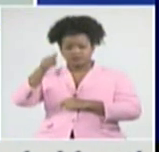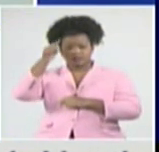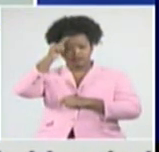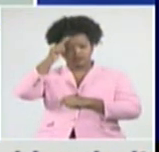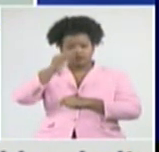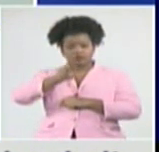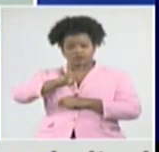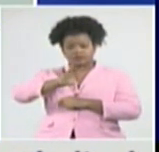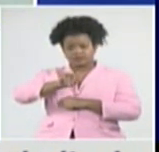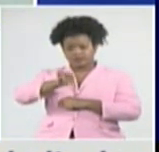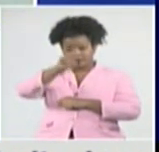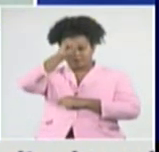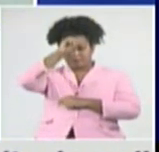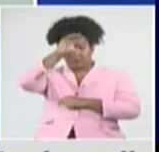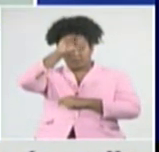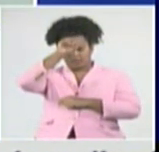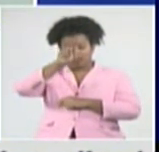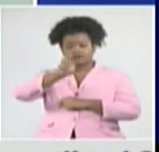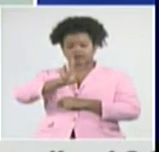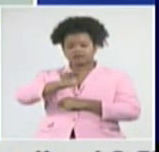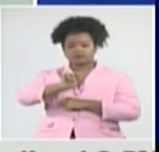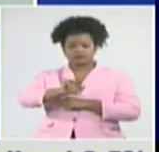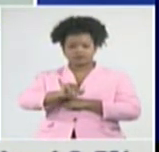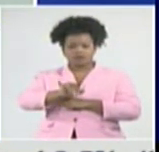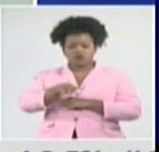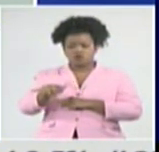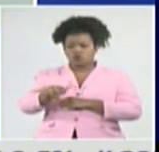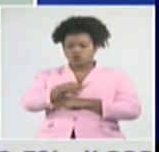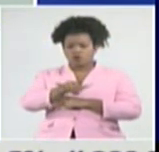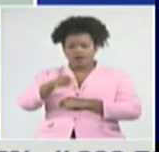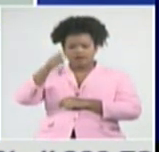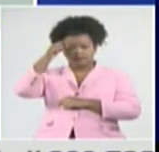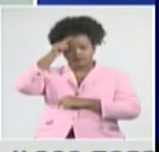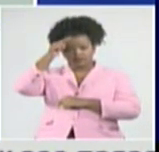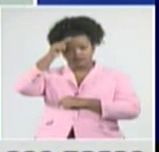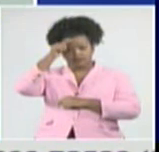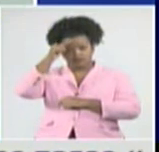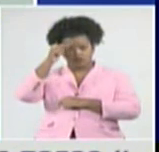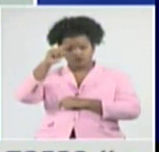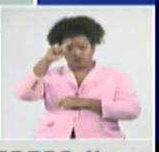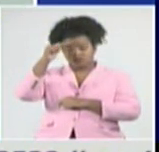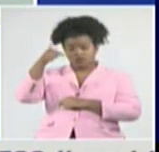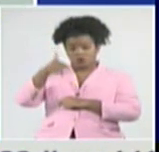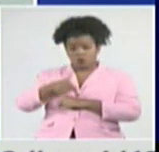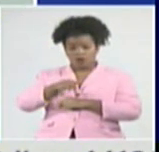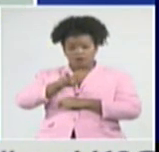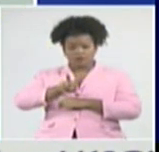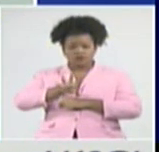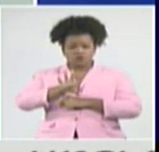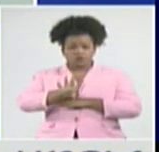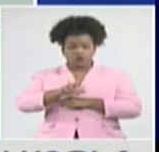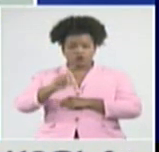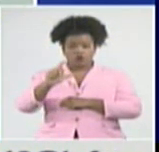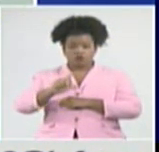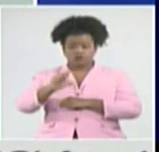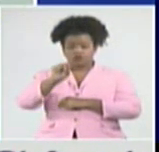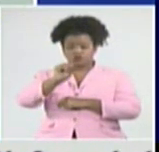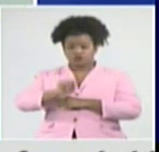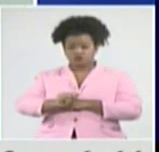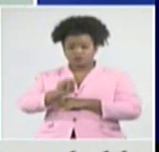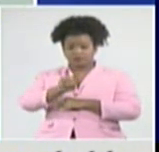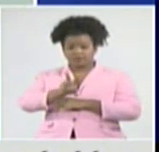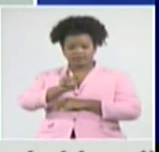Minas de Mataambre, 36, al igual que Sandino, San Juan y Martínez, 24, Consolación del Sur, 23,